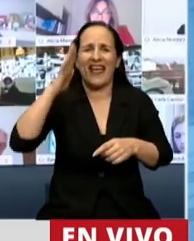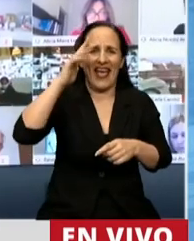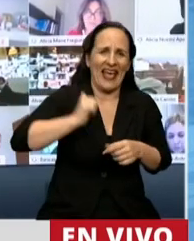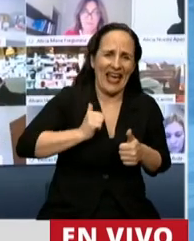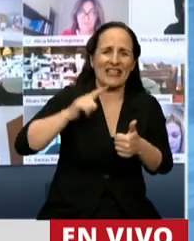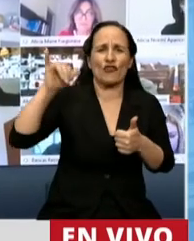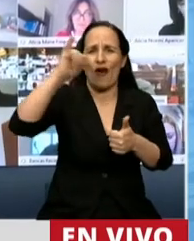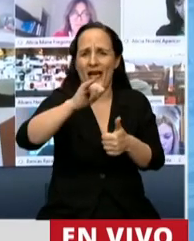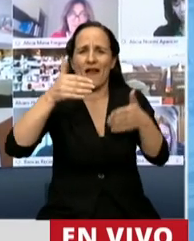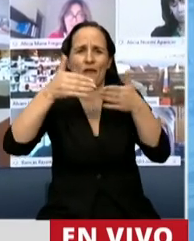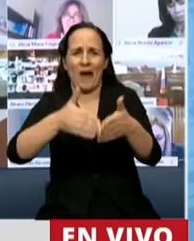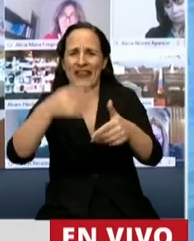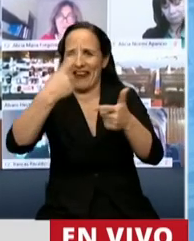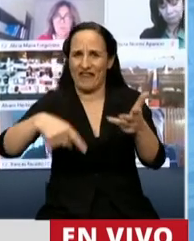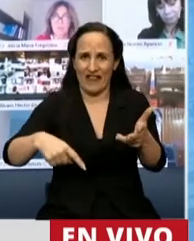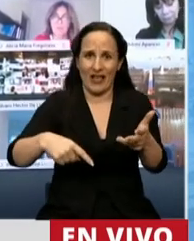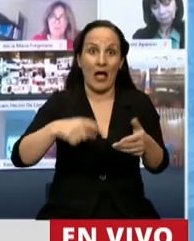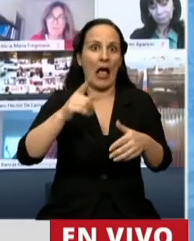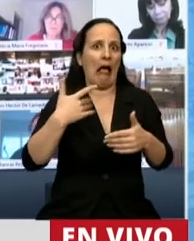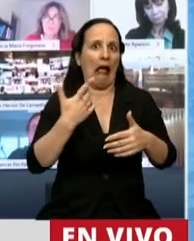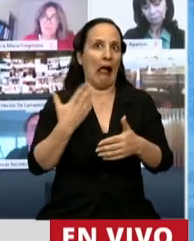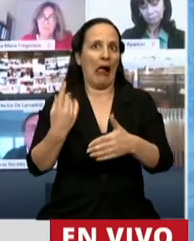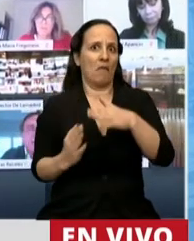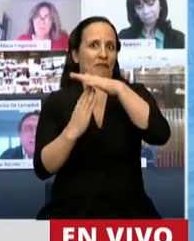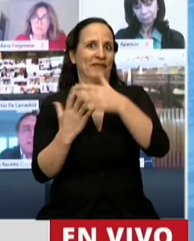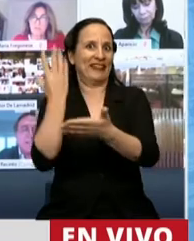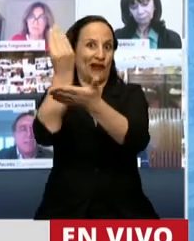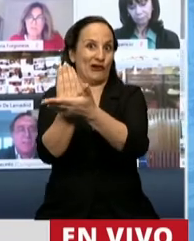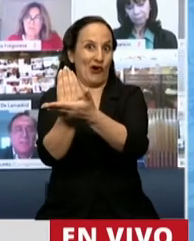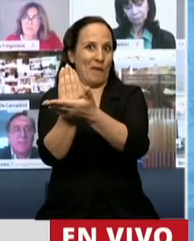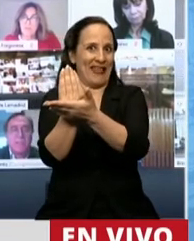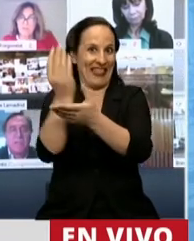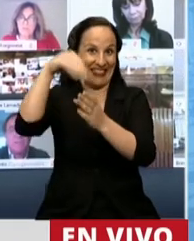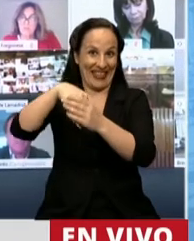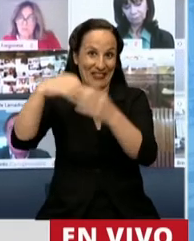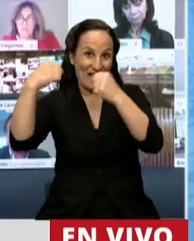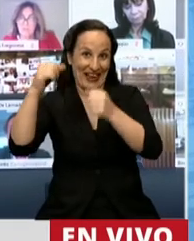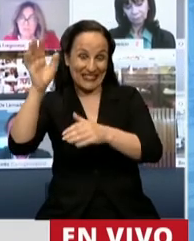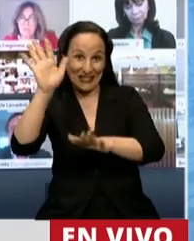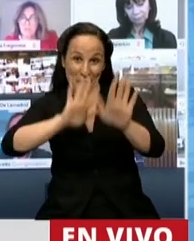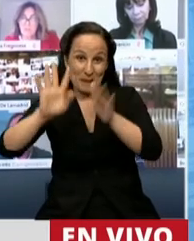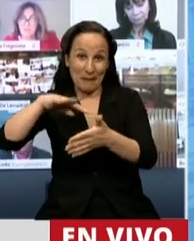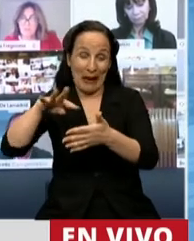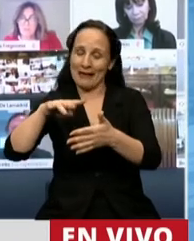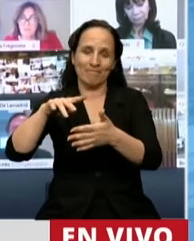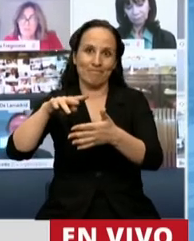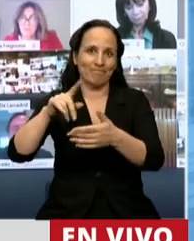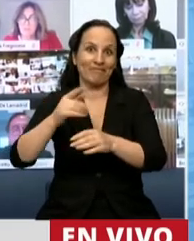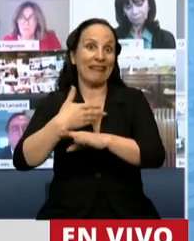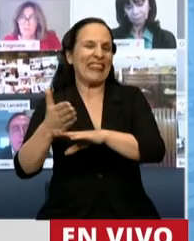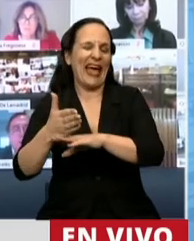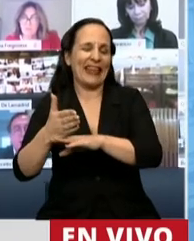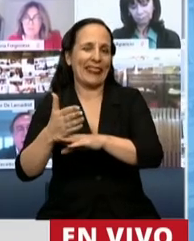del Ejército, en lugar de ocupar cargos de comandantes o de directivos importantes dentro de esos ejercicios, ocupen lugares